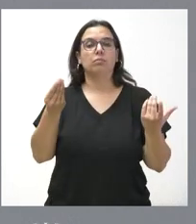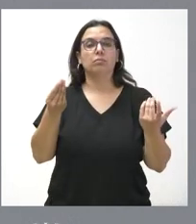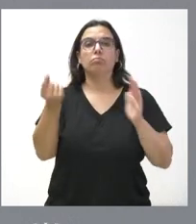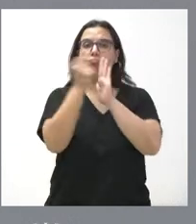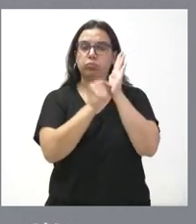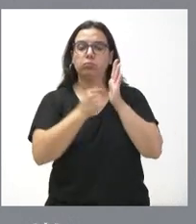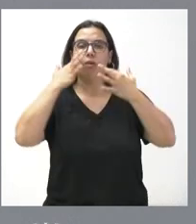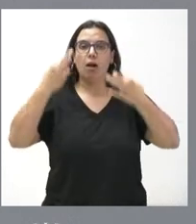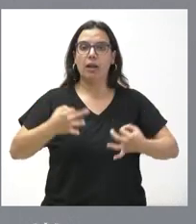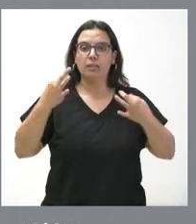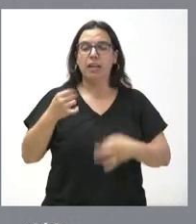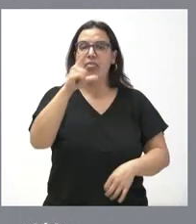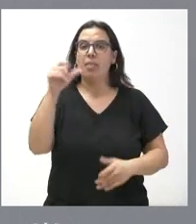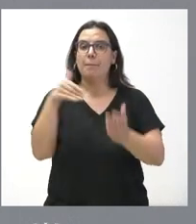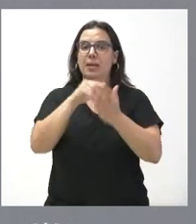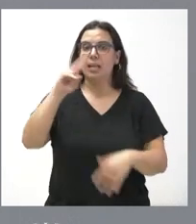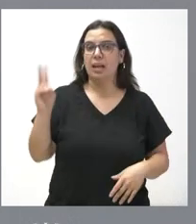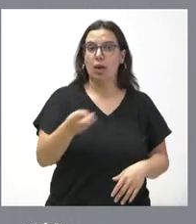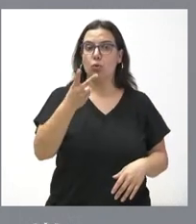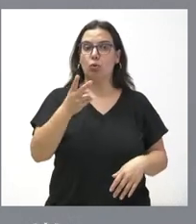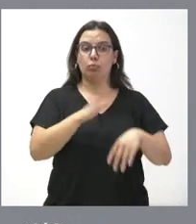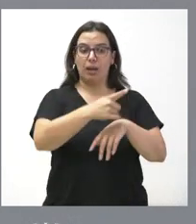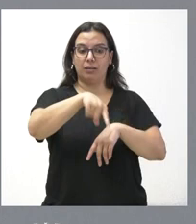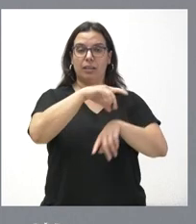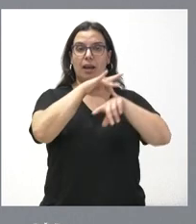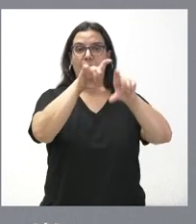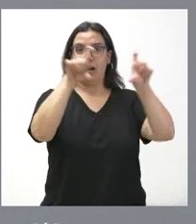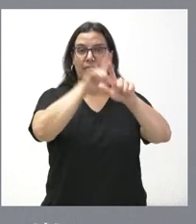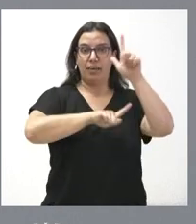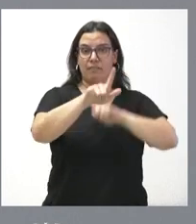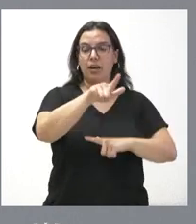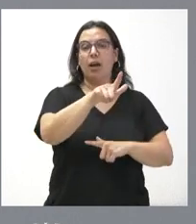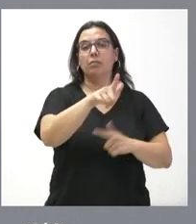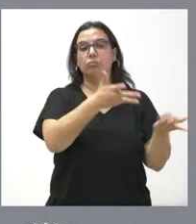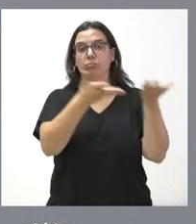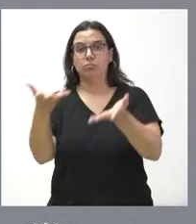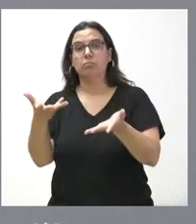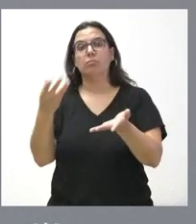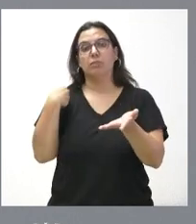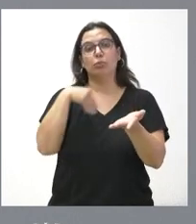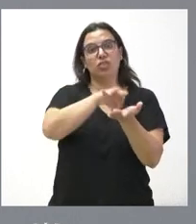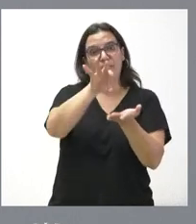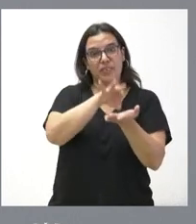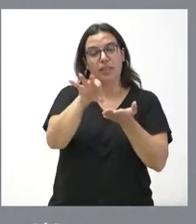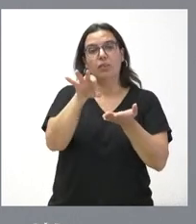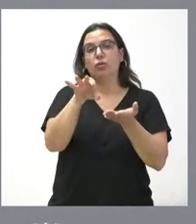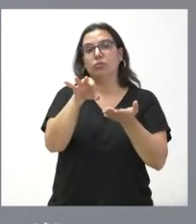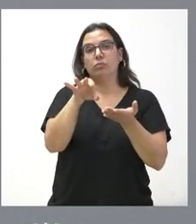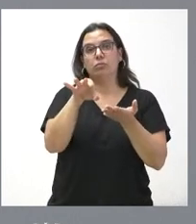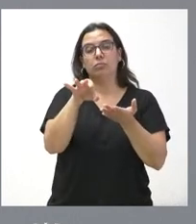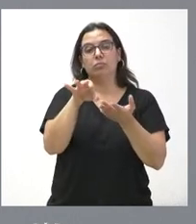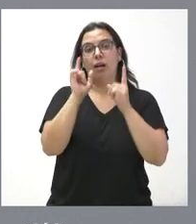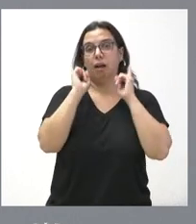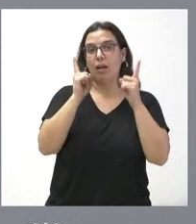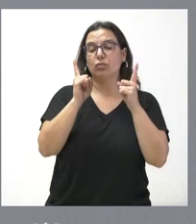garantía de 100.000 euros por parte de las agencias de viaje para estos servicios, tanto en el